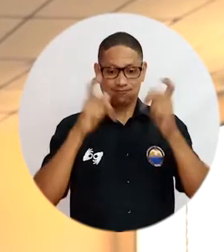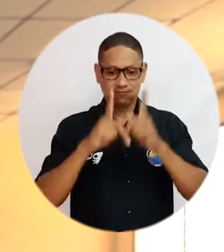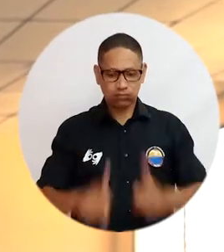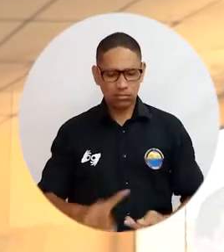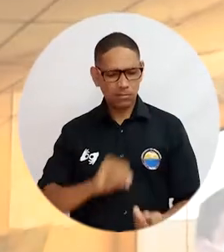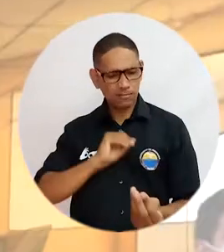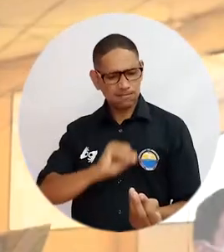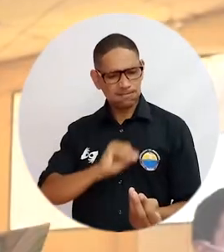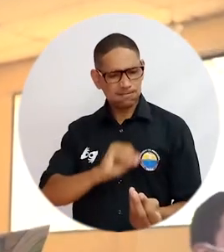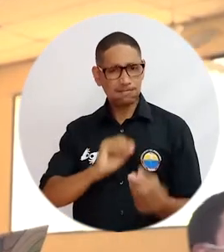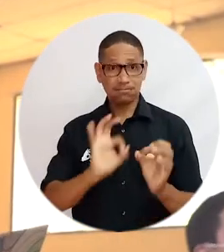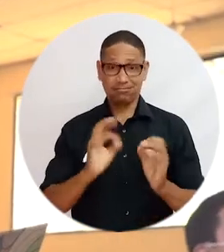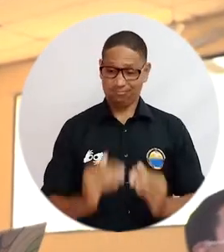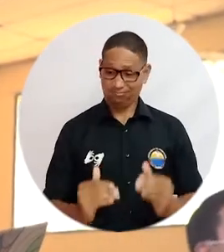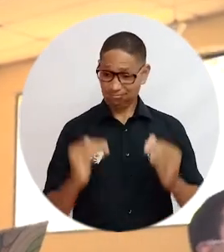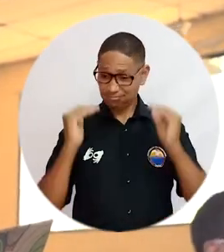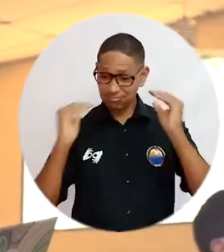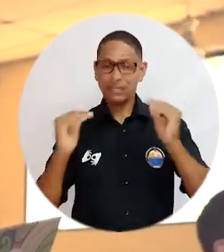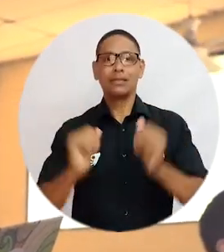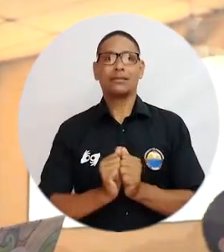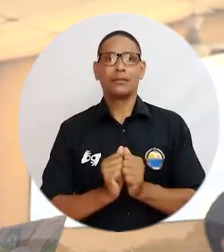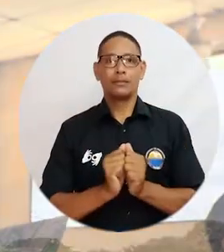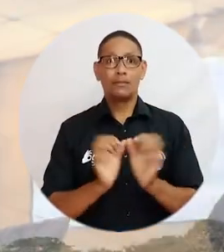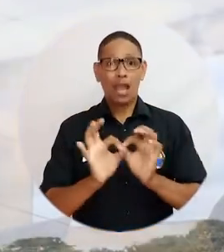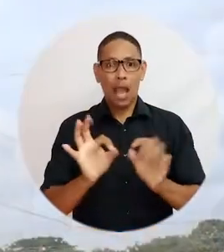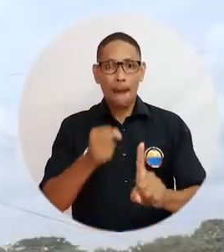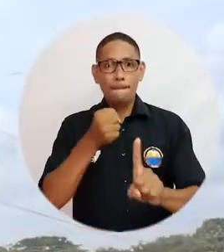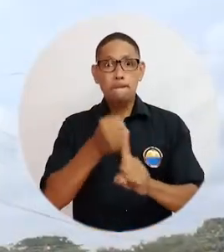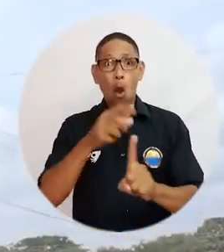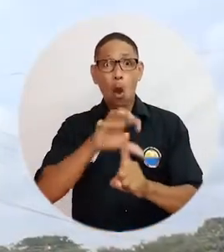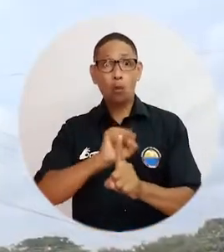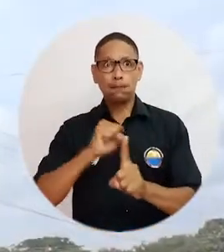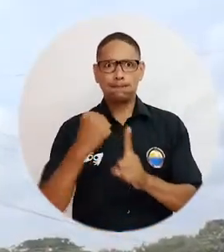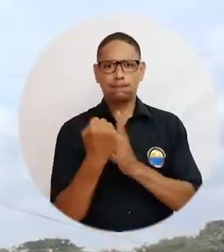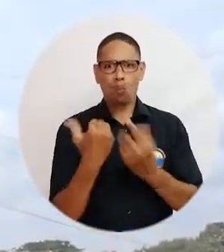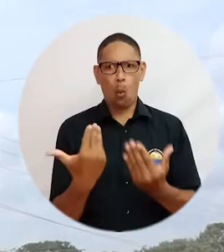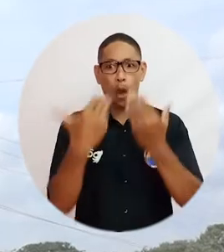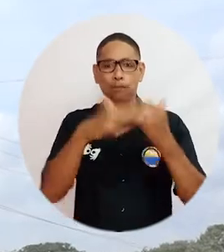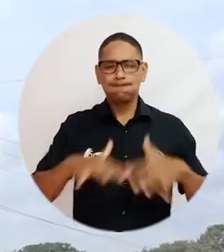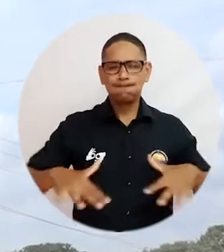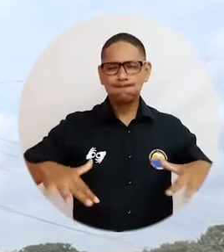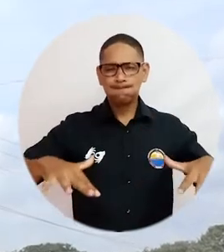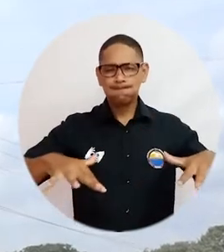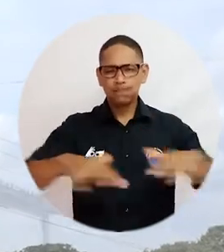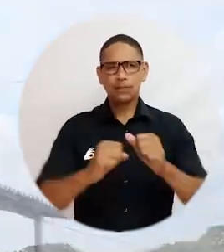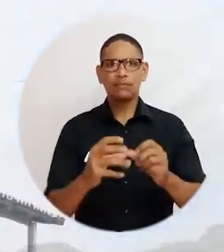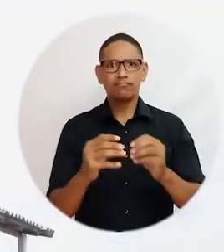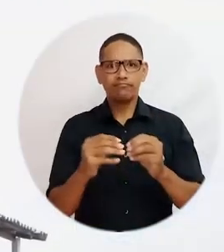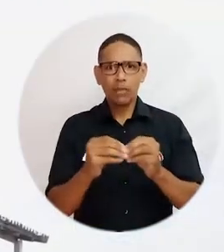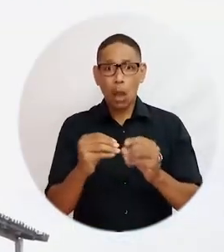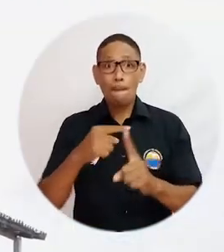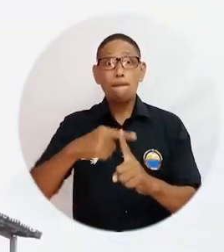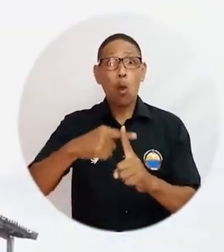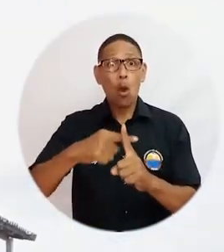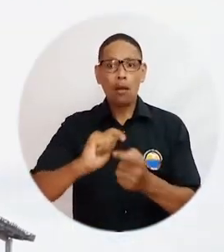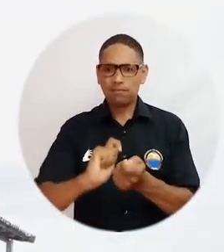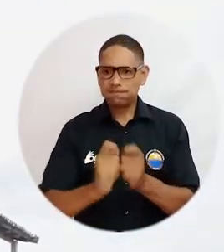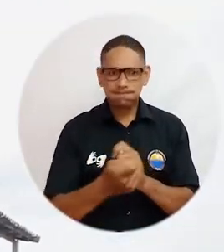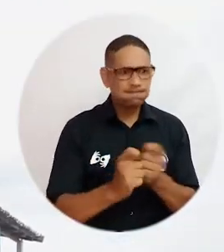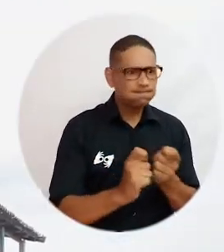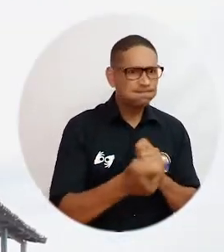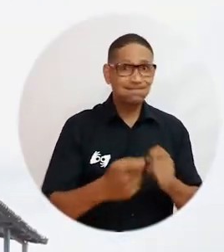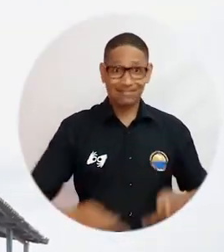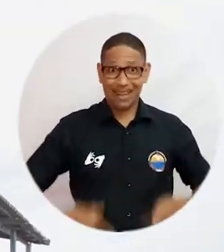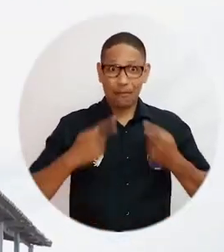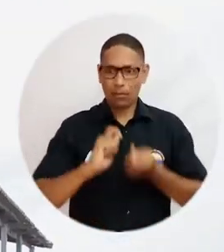de seres humanos y de personas que formemos en nuestra institución, en el impacto social que tengamos en el territorio, en la transformación positiva